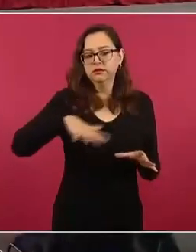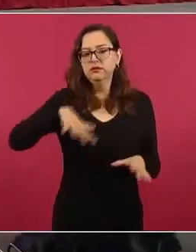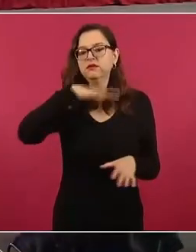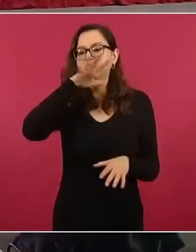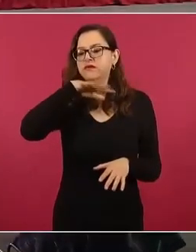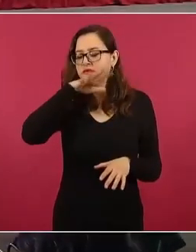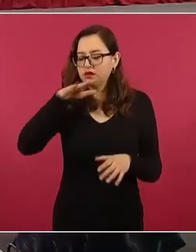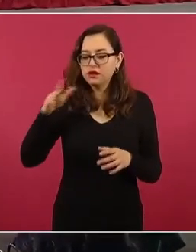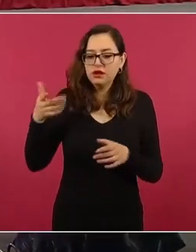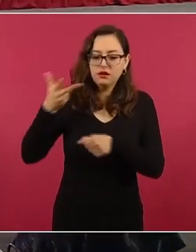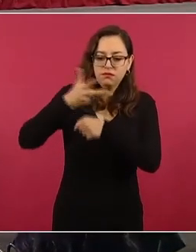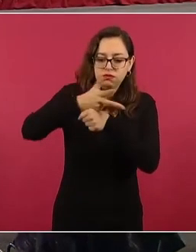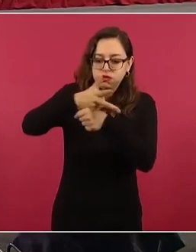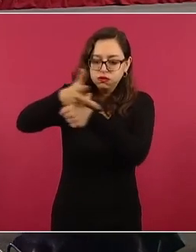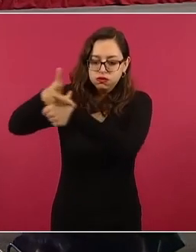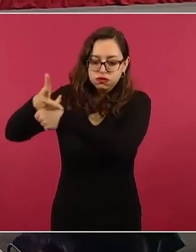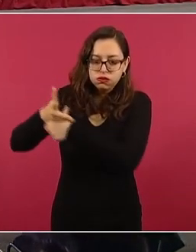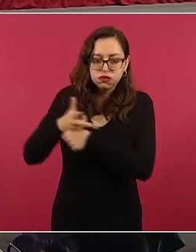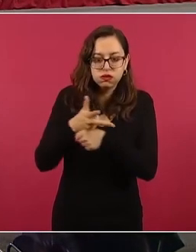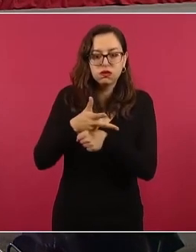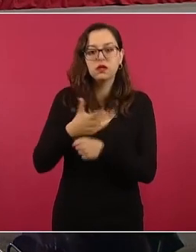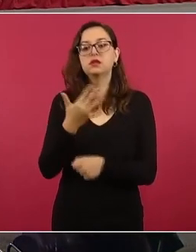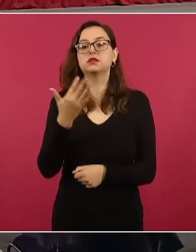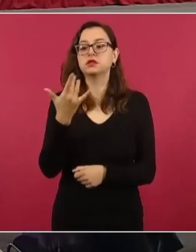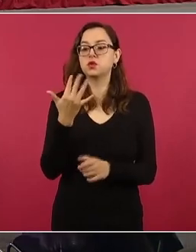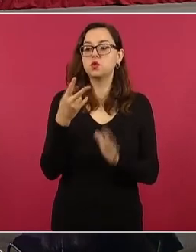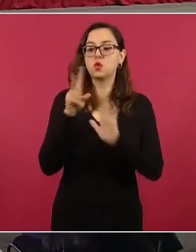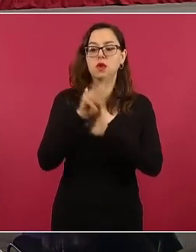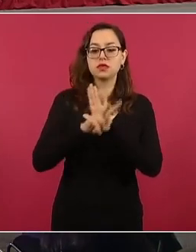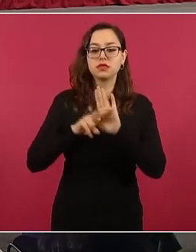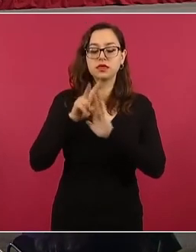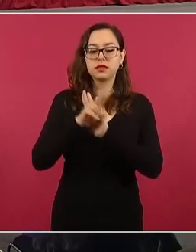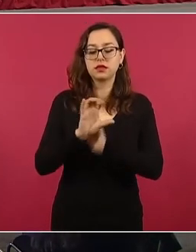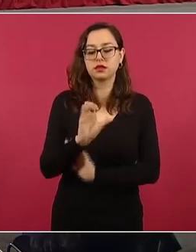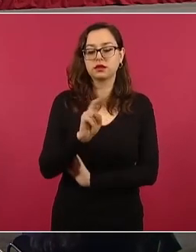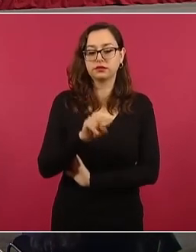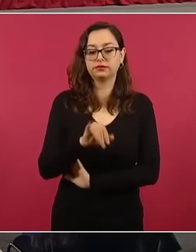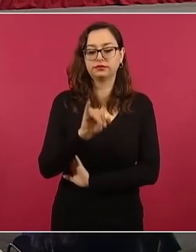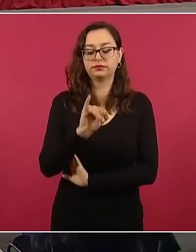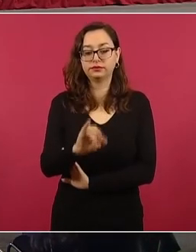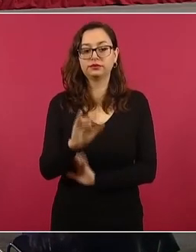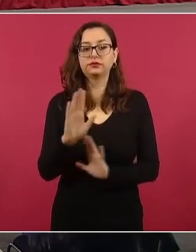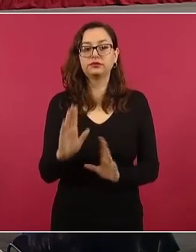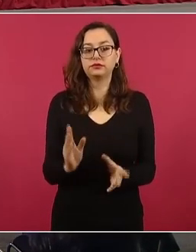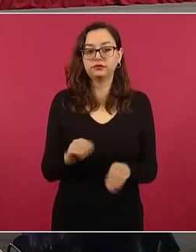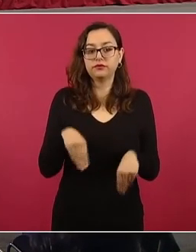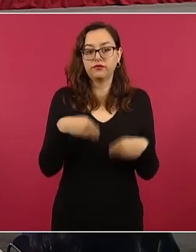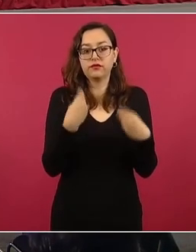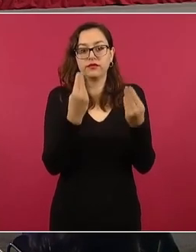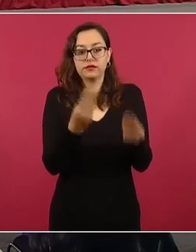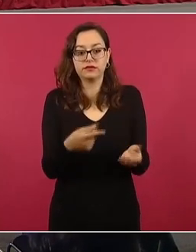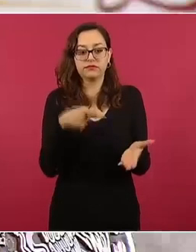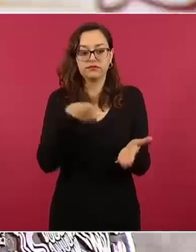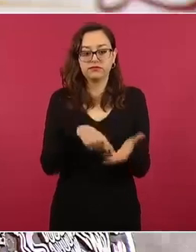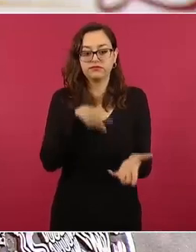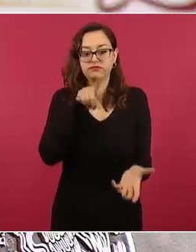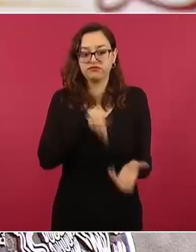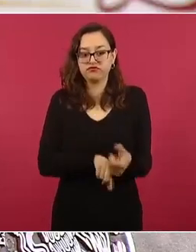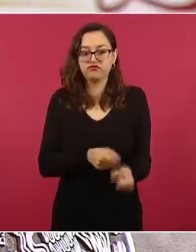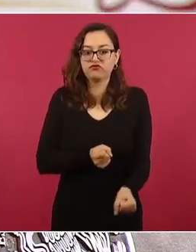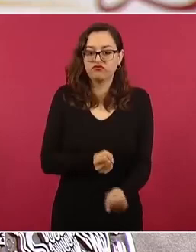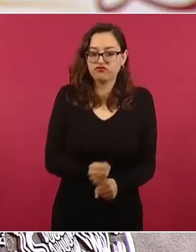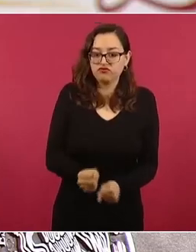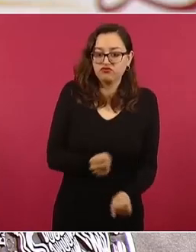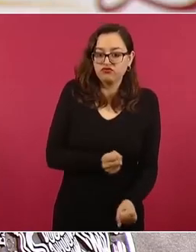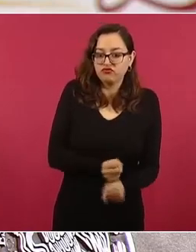en 50 videos que el Centro Nacional de Inteligencia entregó a la Fiscalía General de la República sobre las torturas de que fueron